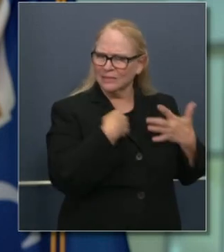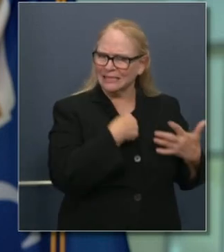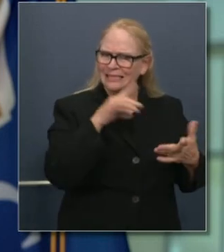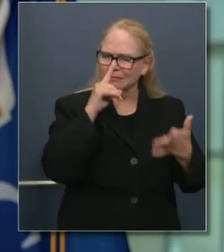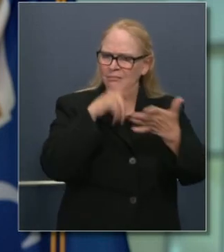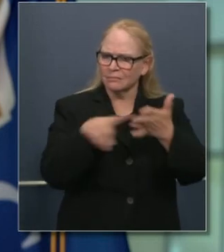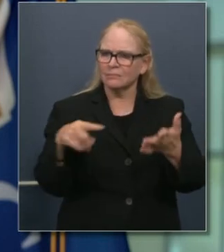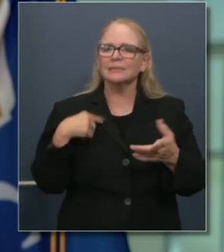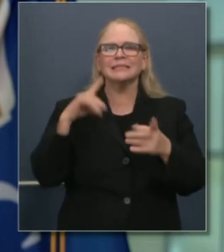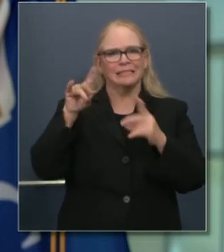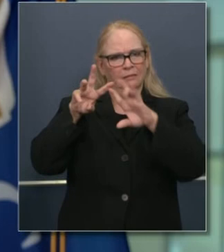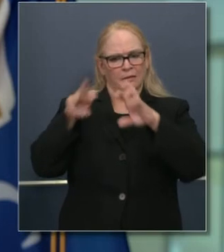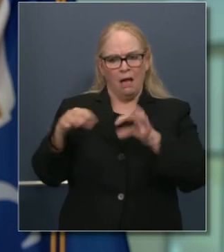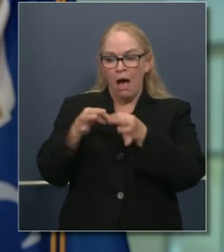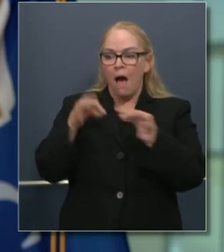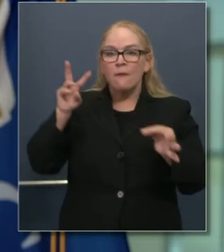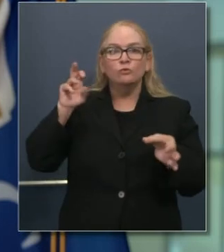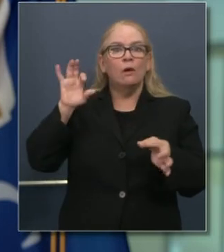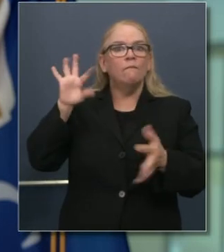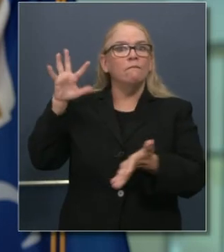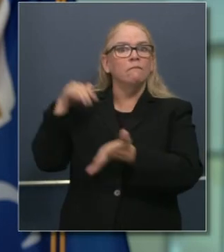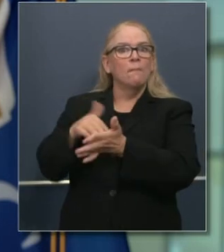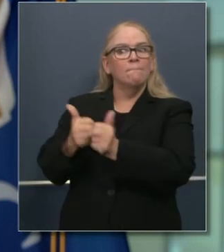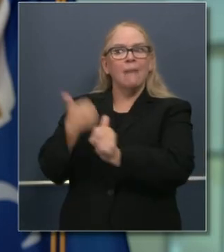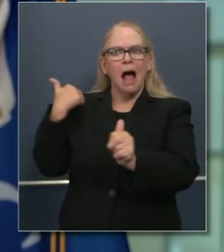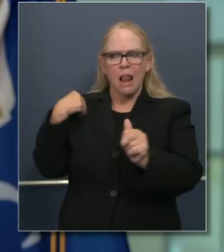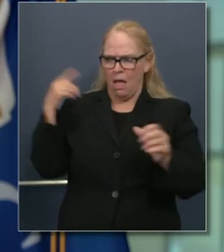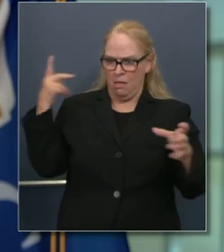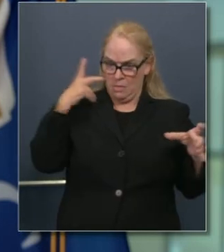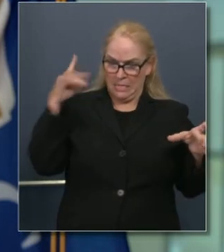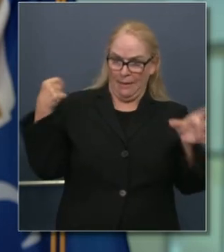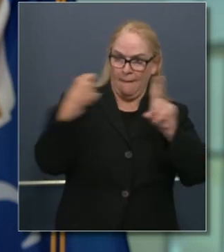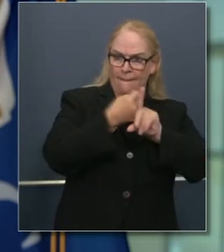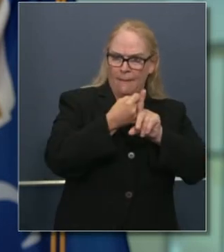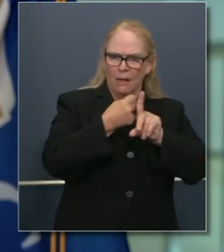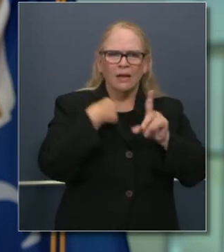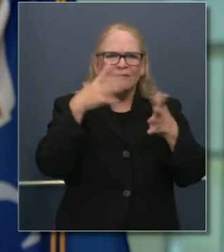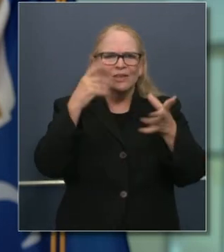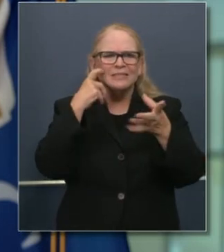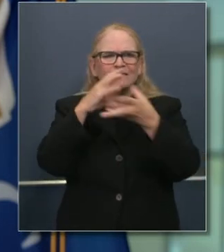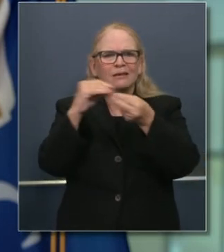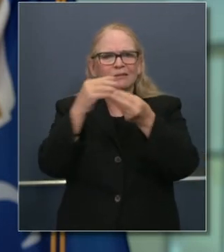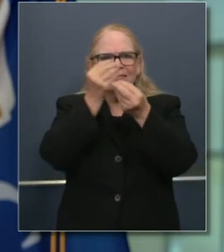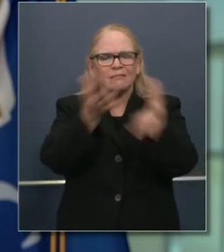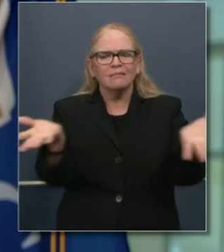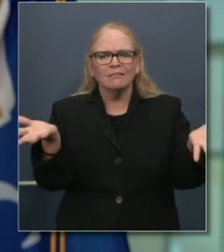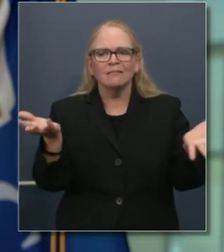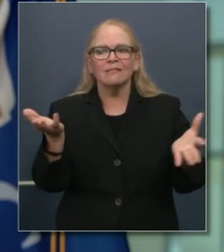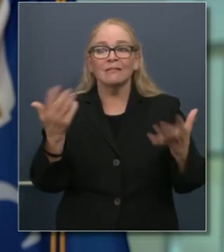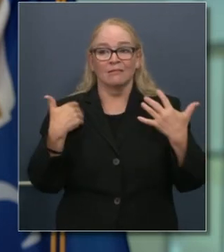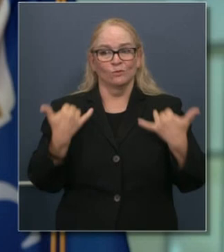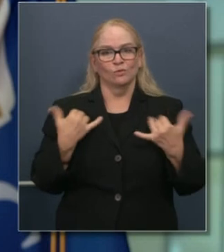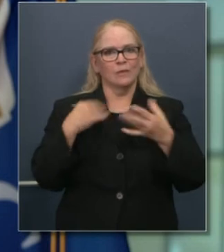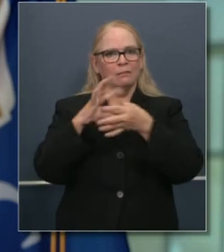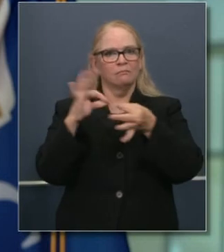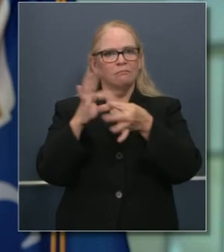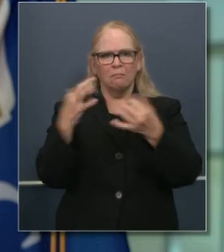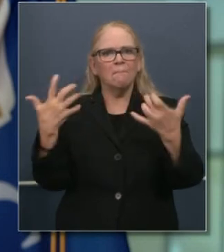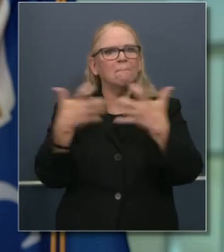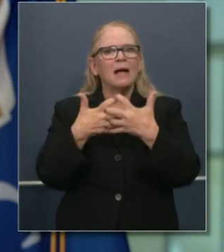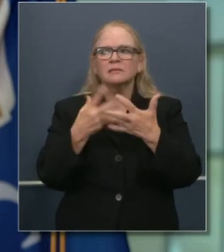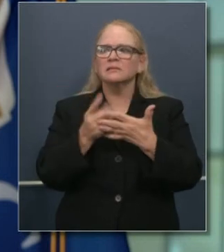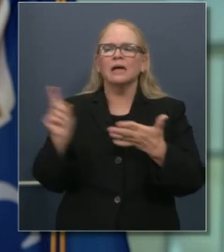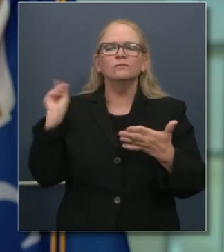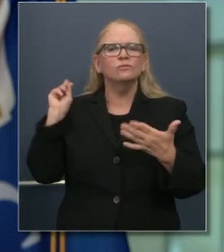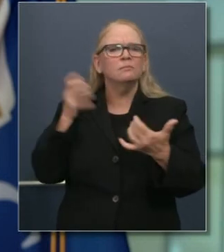evaluar el número de positivos en base a esos casos retrasados, veremos precisamente que, o decíamos que ocurrió la semana